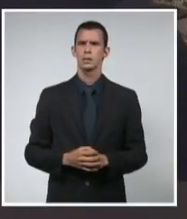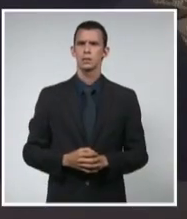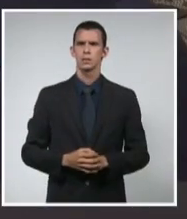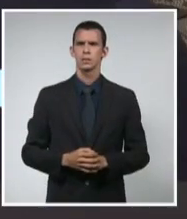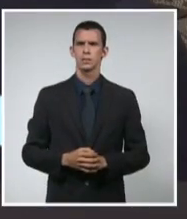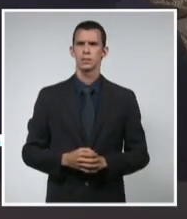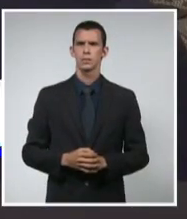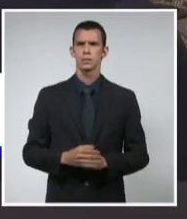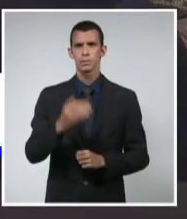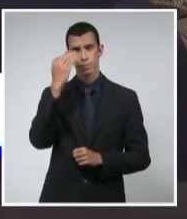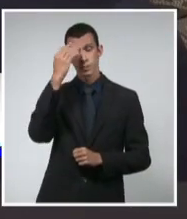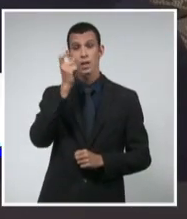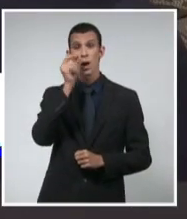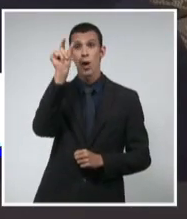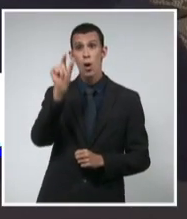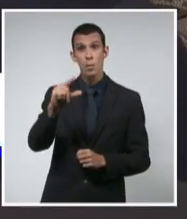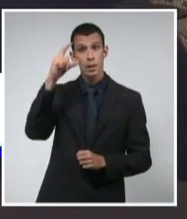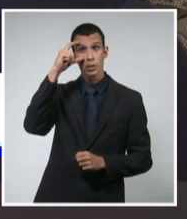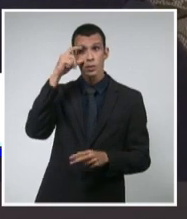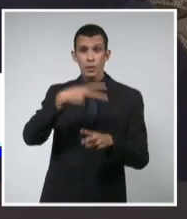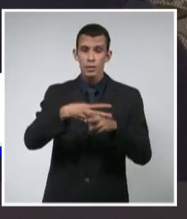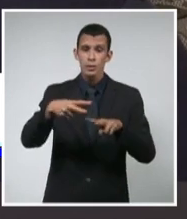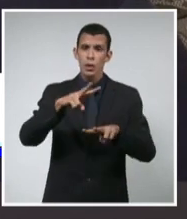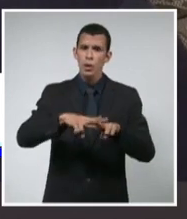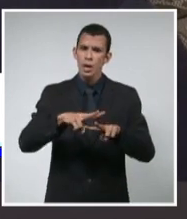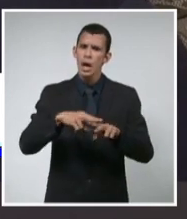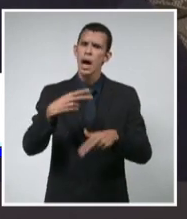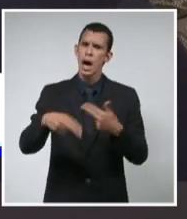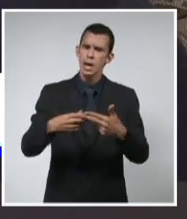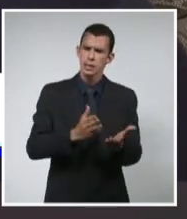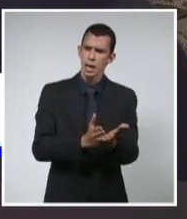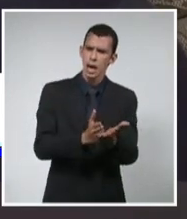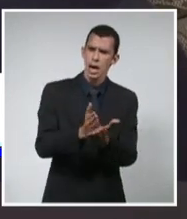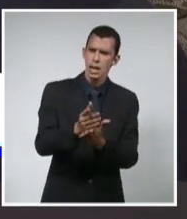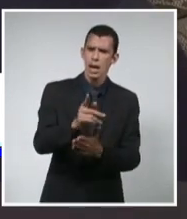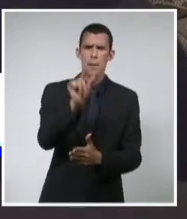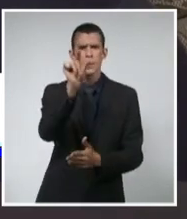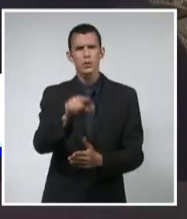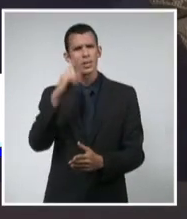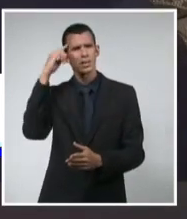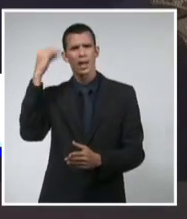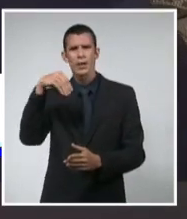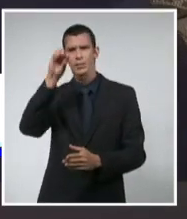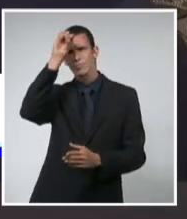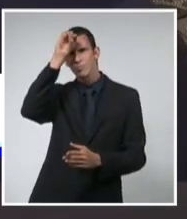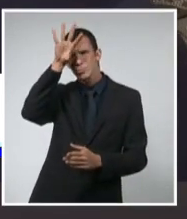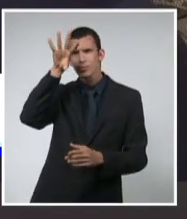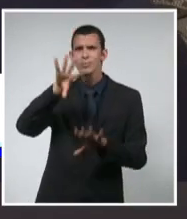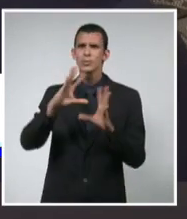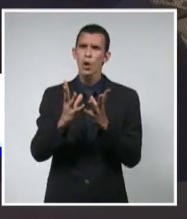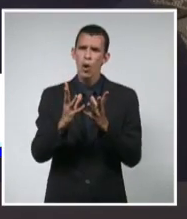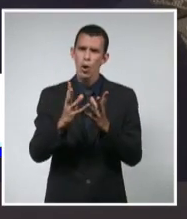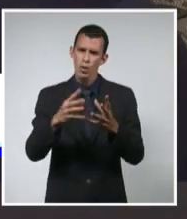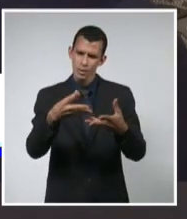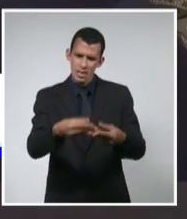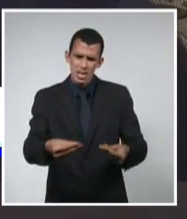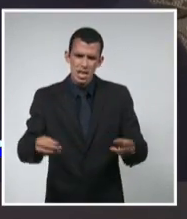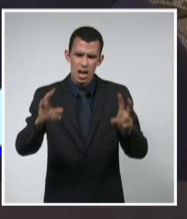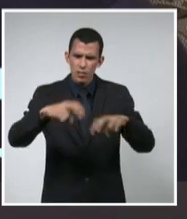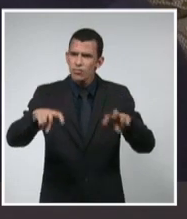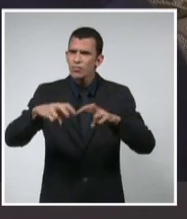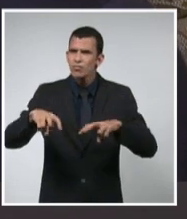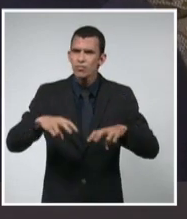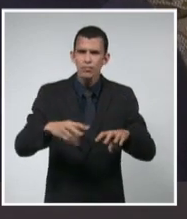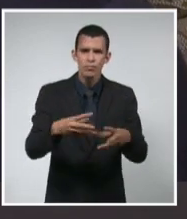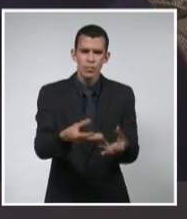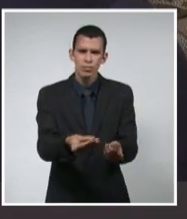arqueólogos con el auspicio de la oficina en La Habana, arqueólogos